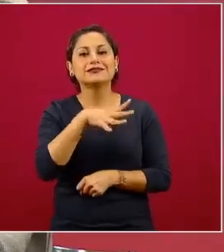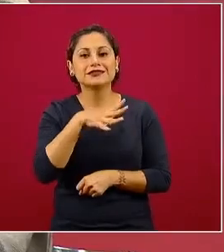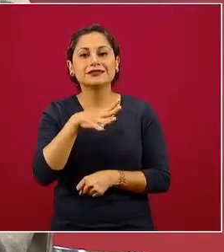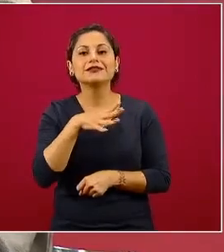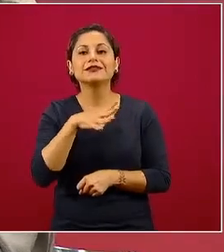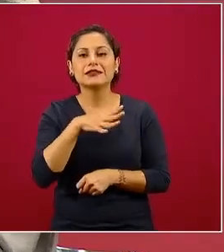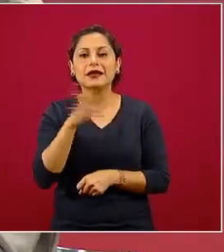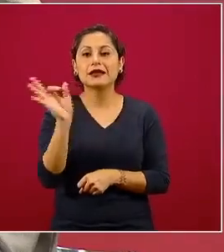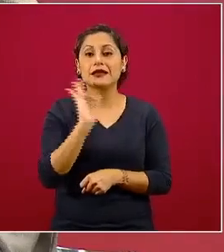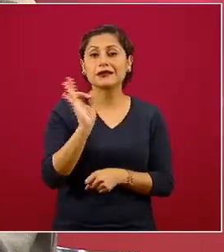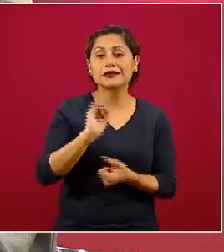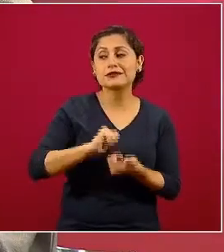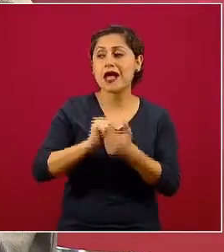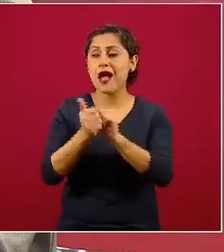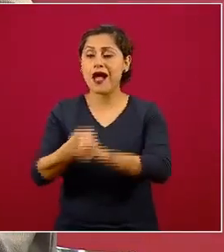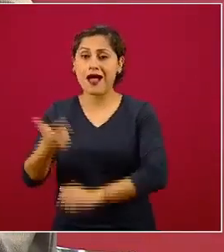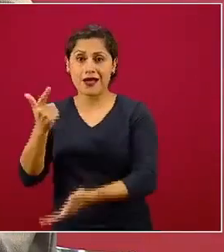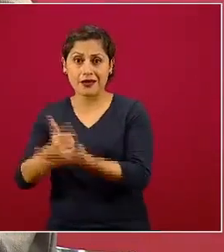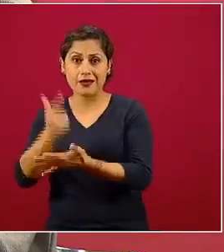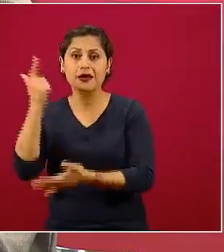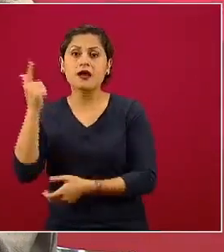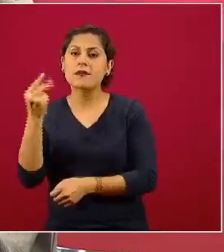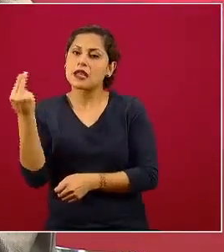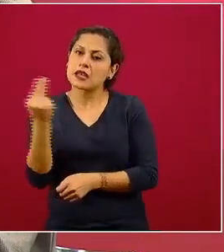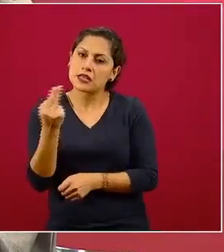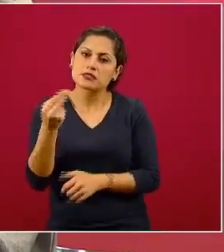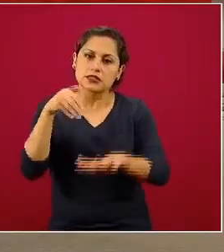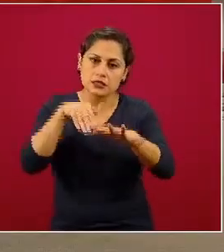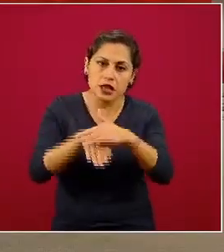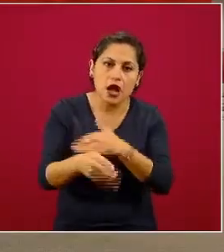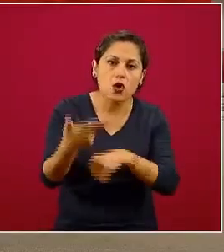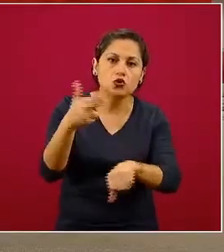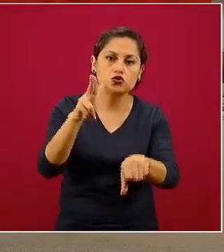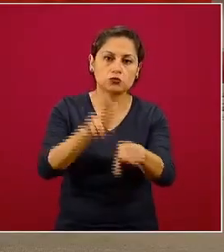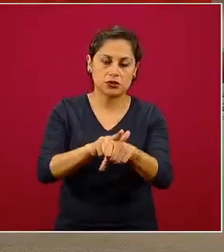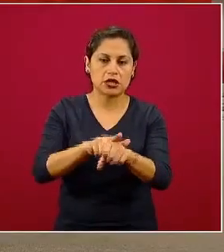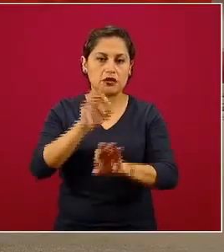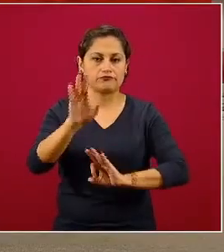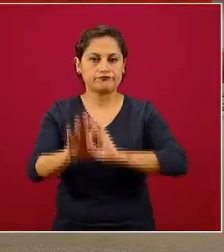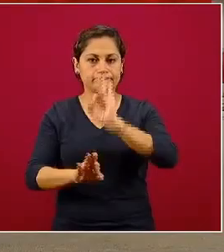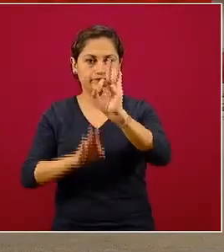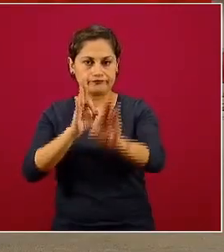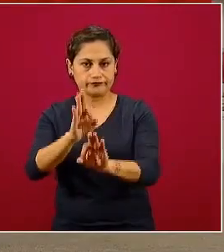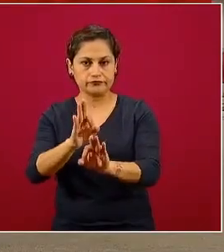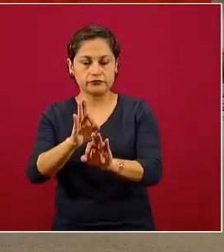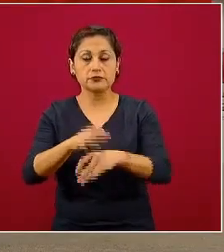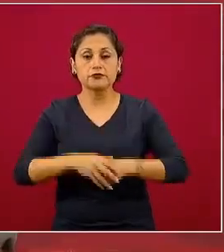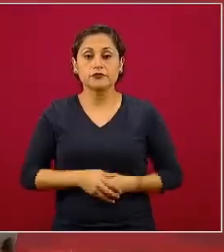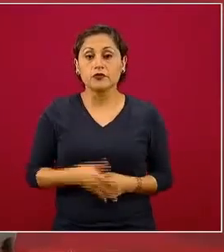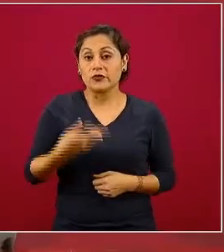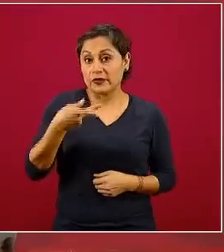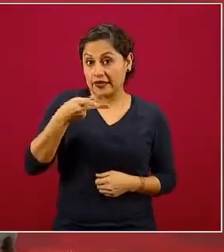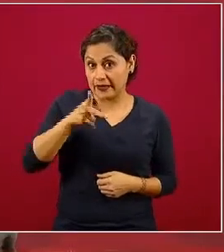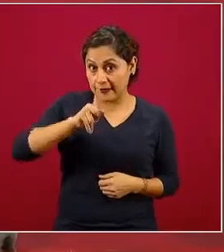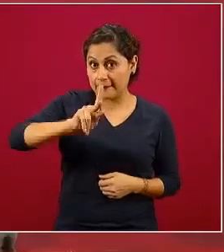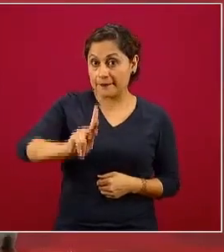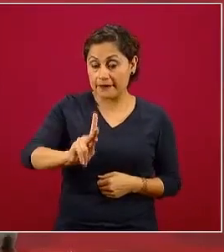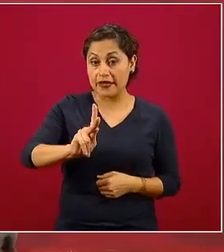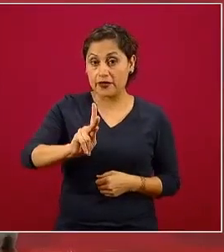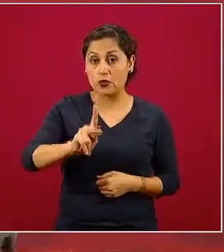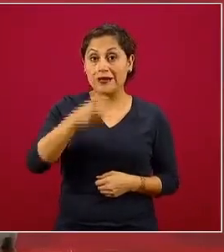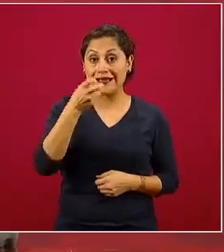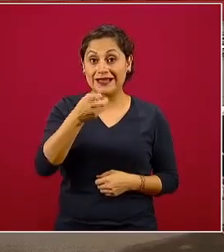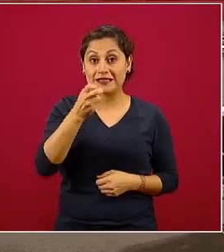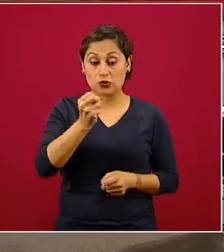de complicaciones, pueden necesitar tratamiento hospitalario, pero lo importante es que si el tratamiento hospitalario es temprano,